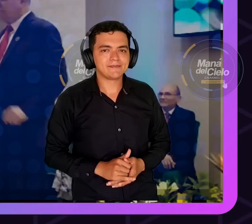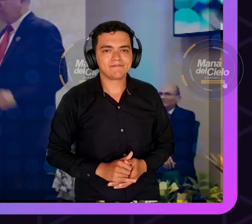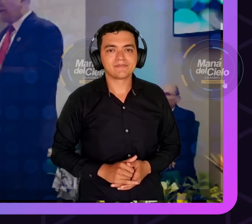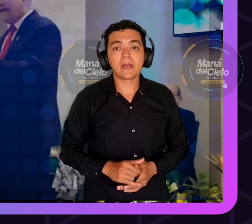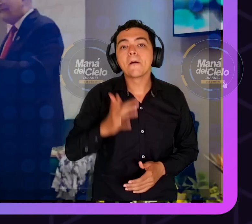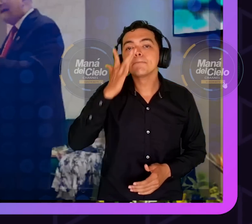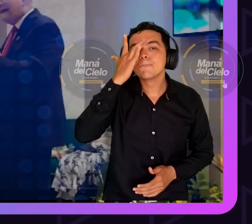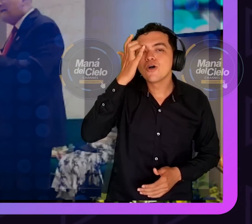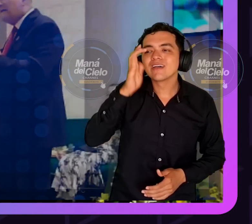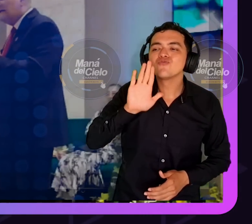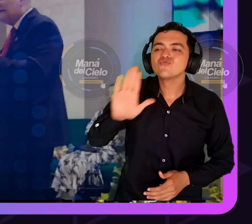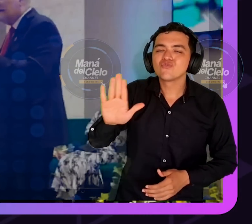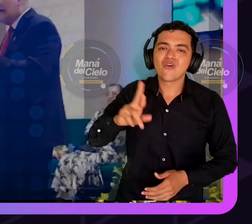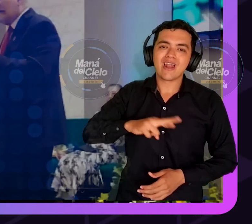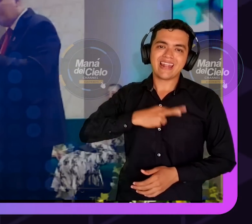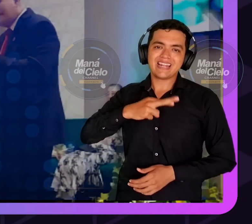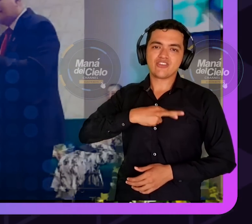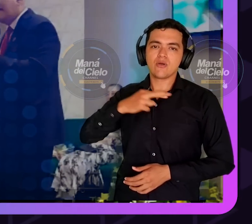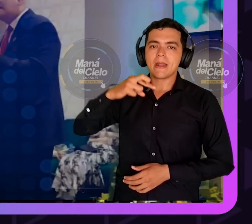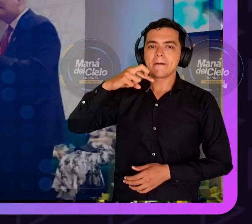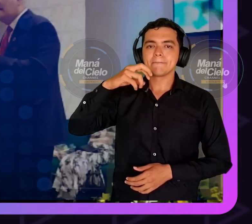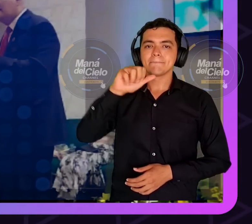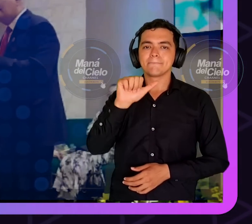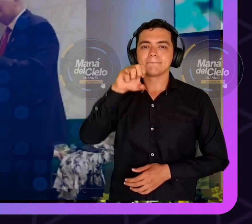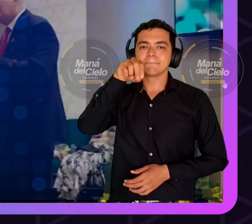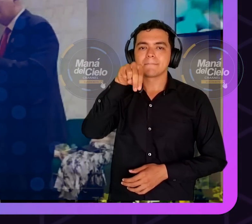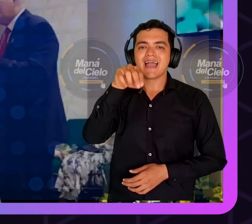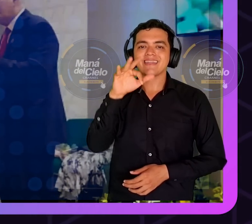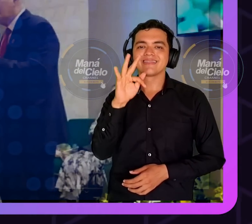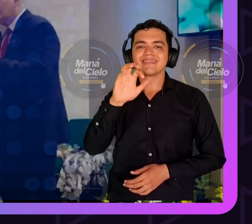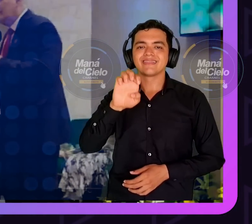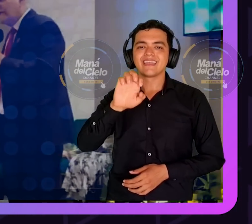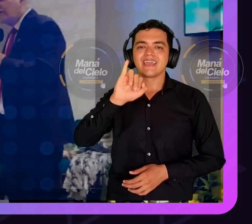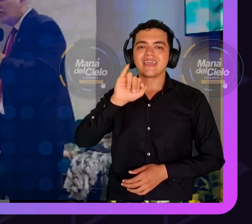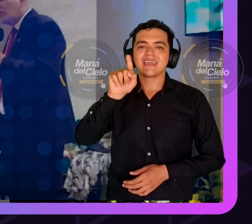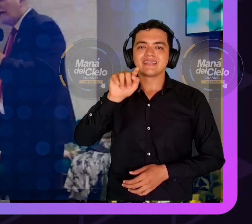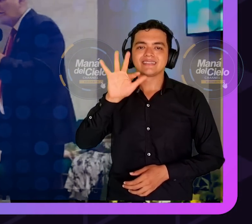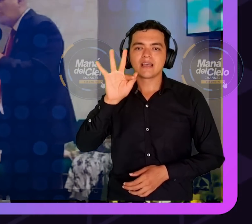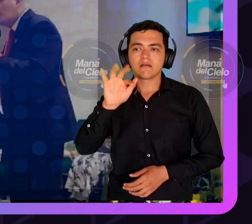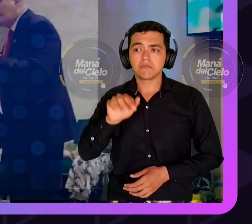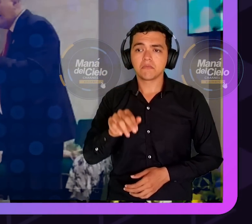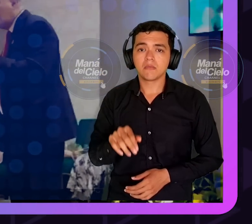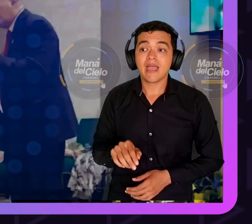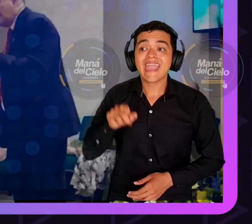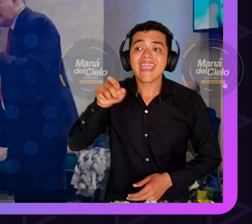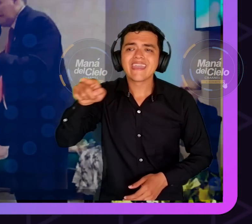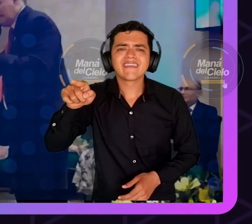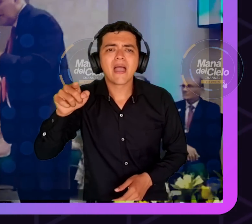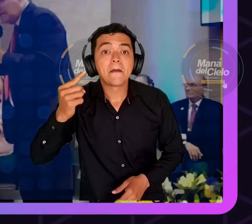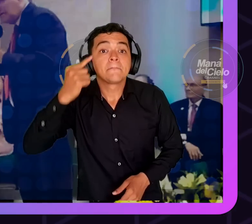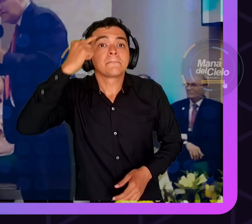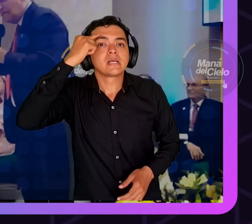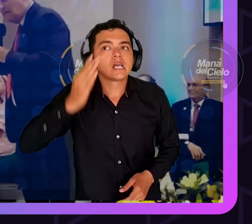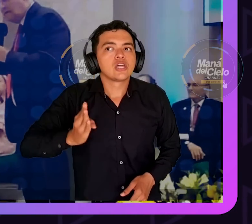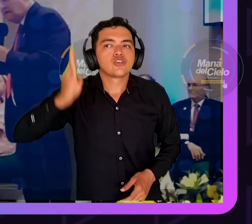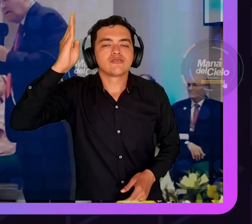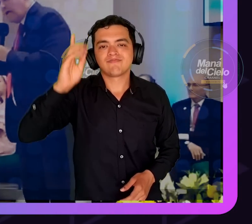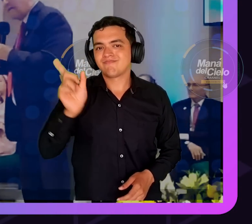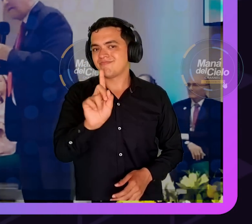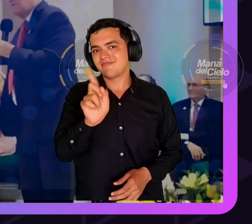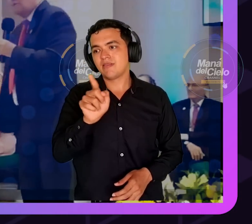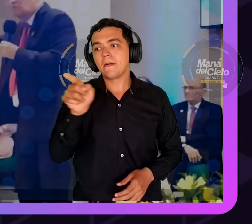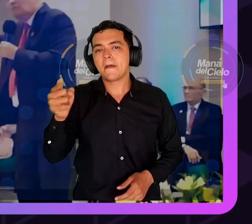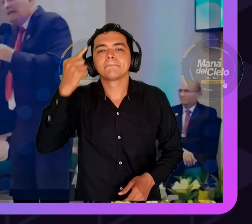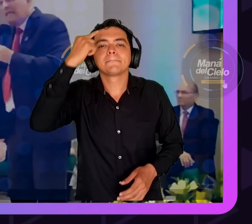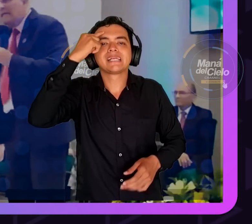Porque ella es panteísta. Y no cree en un creador ni en una creación. Ella cree que